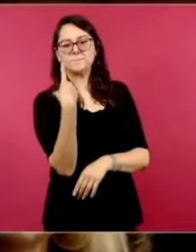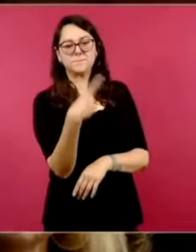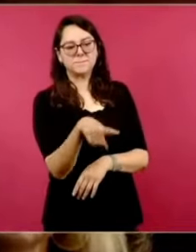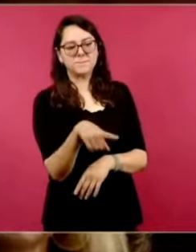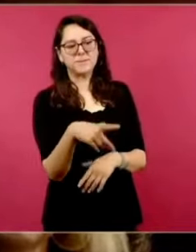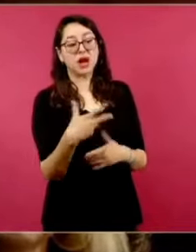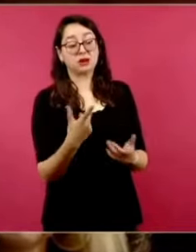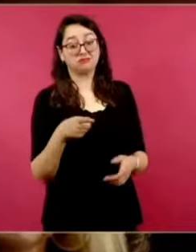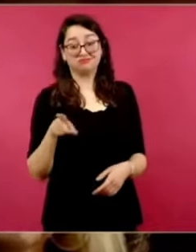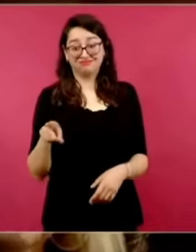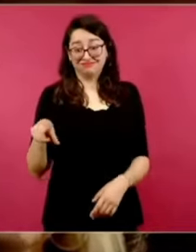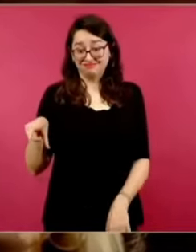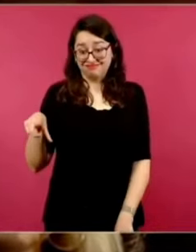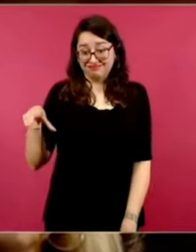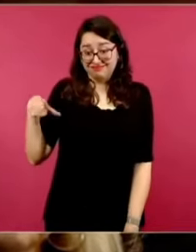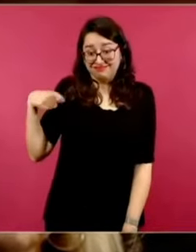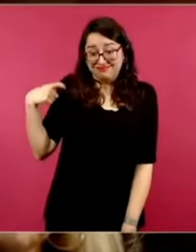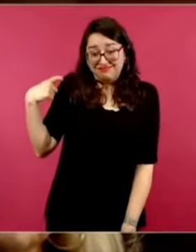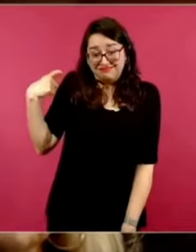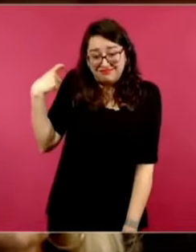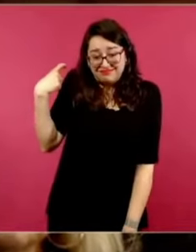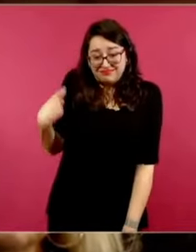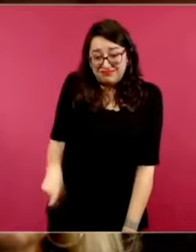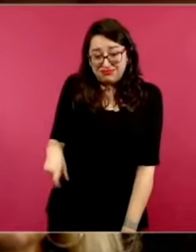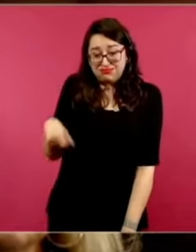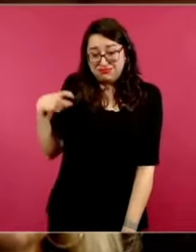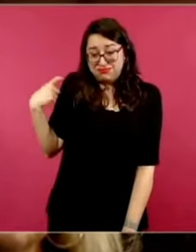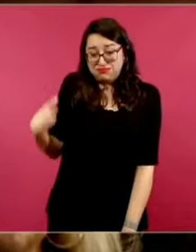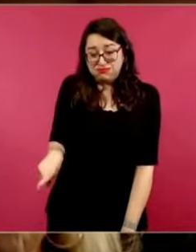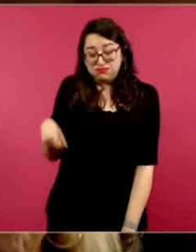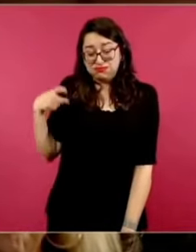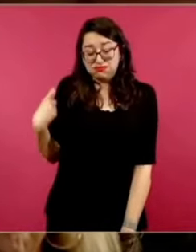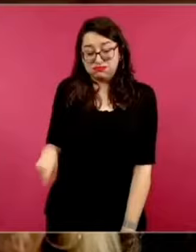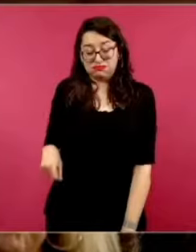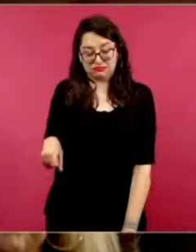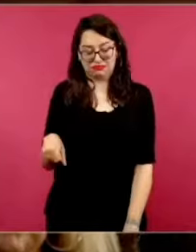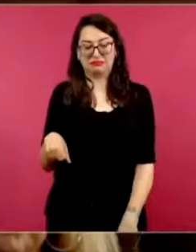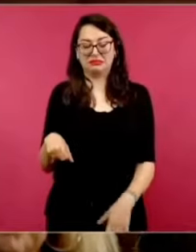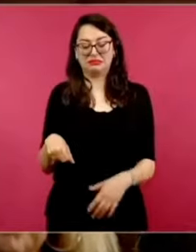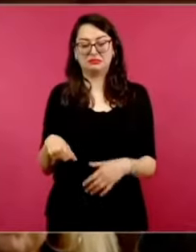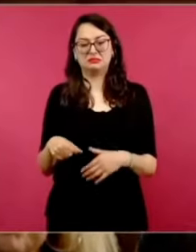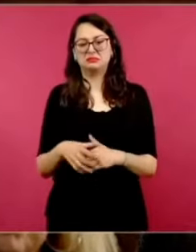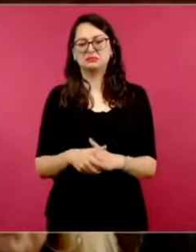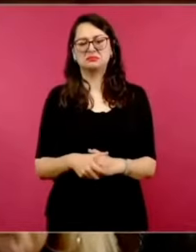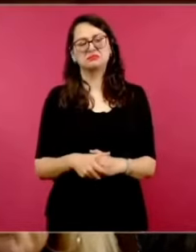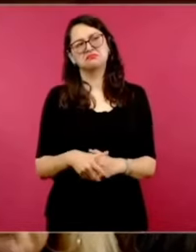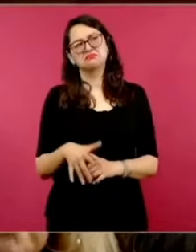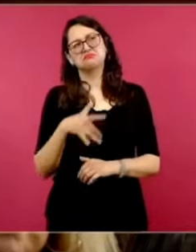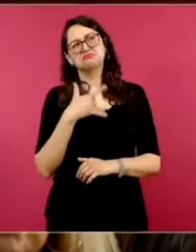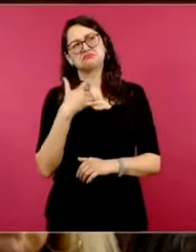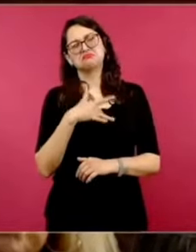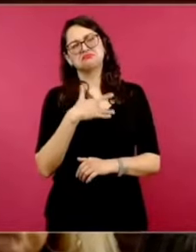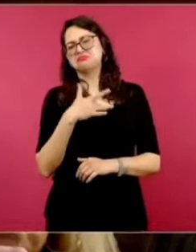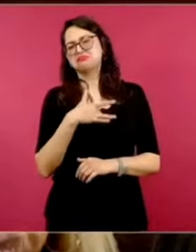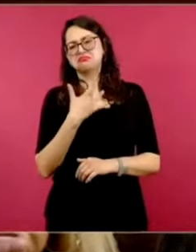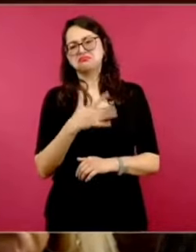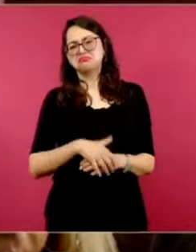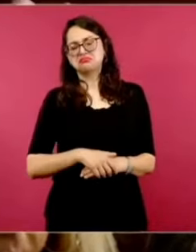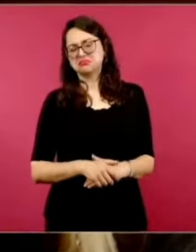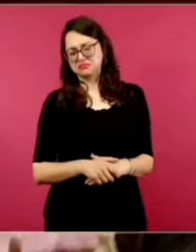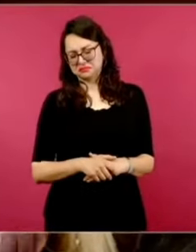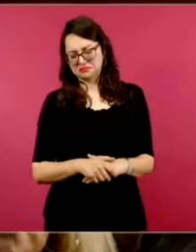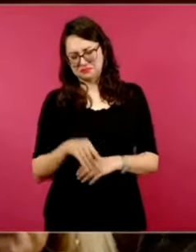es una de las más ricas del país y que no lo hizo, que incluso se sentó,